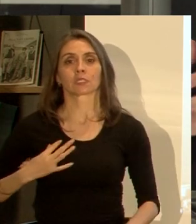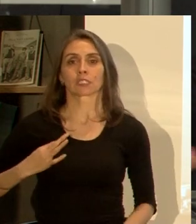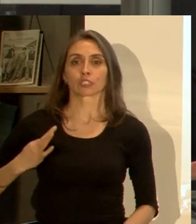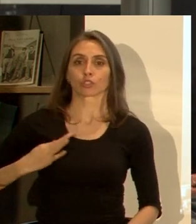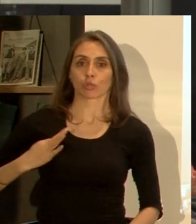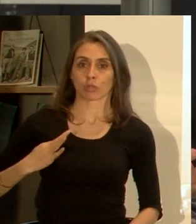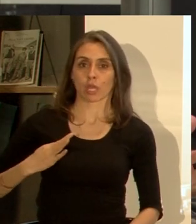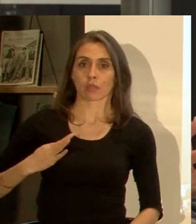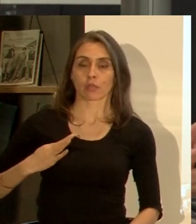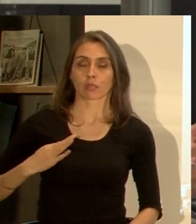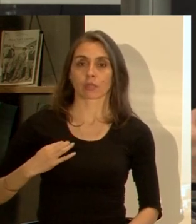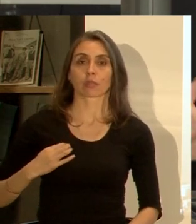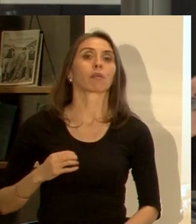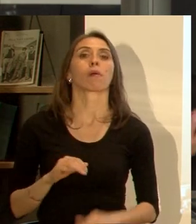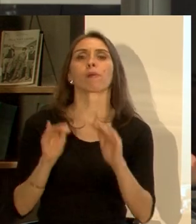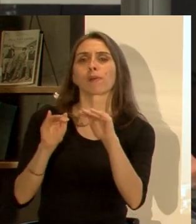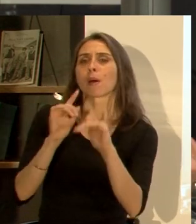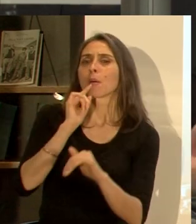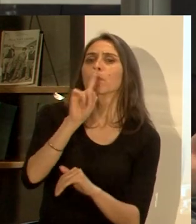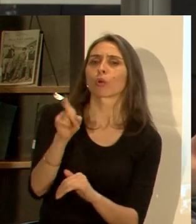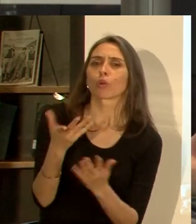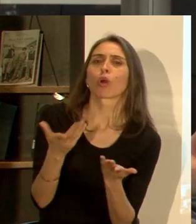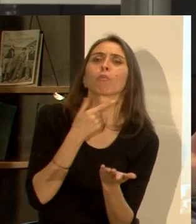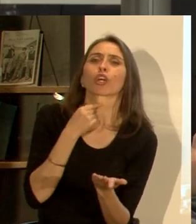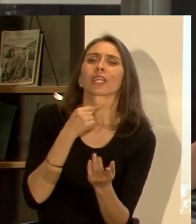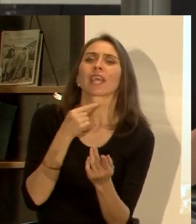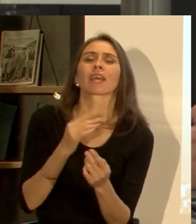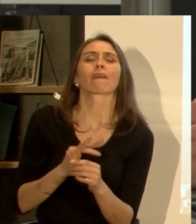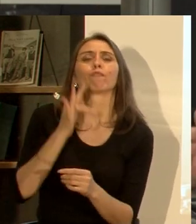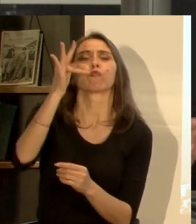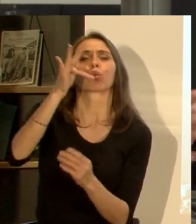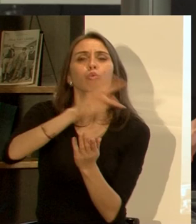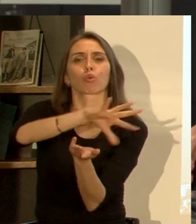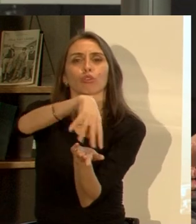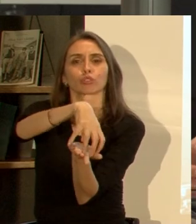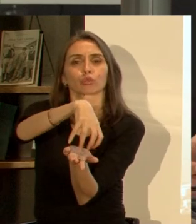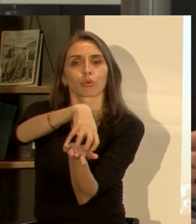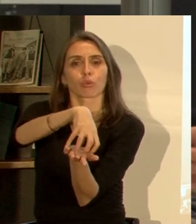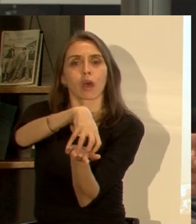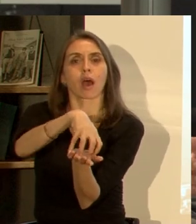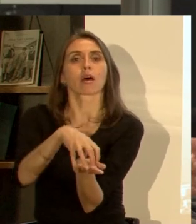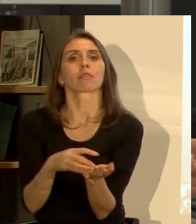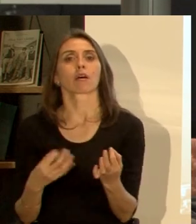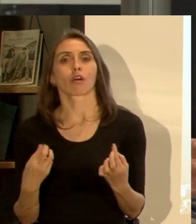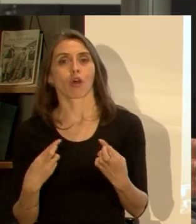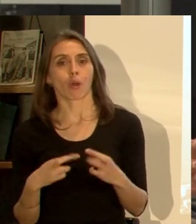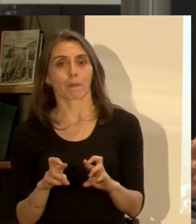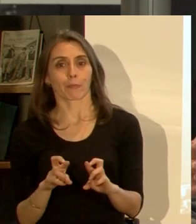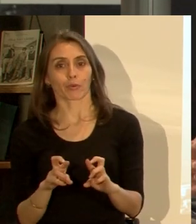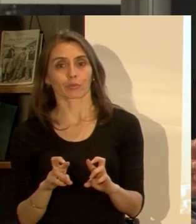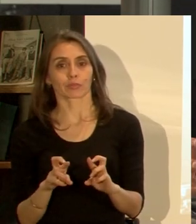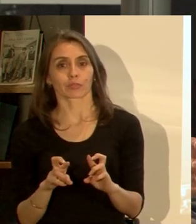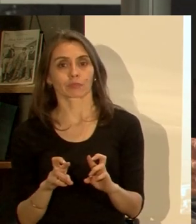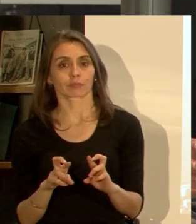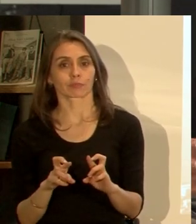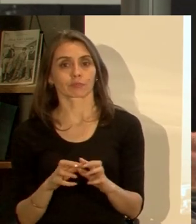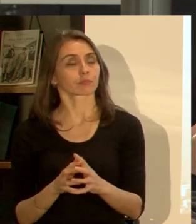que ellos preguntarles ¿verdad? cómo quiere que sea esta ciudad al futuro sino que ver esta oportunidad también como una